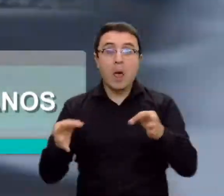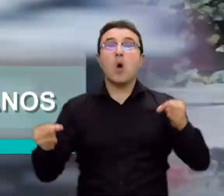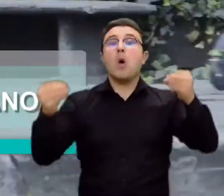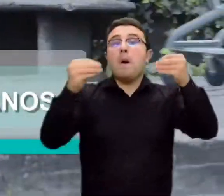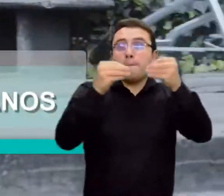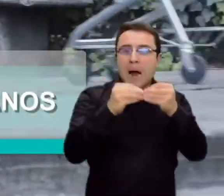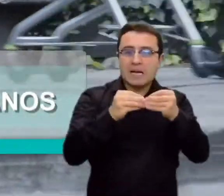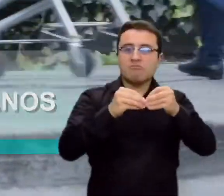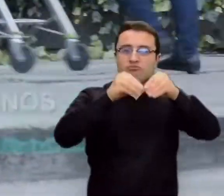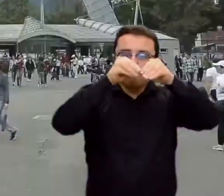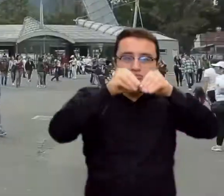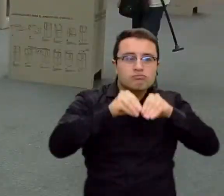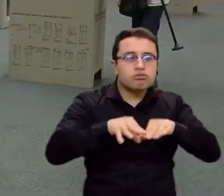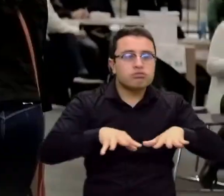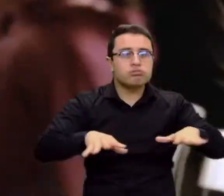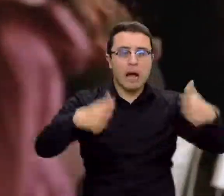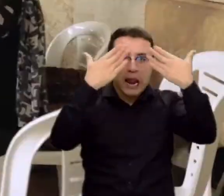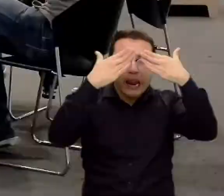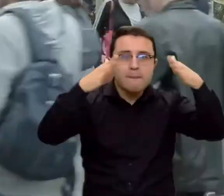del sistema electoral.